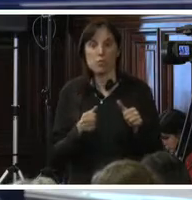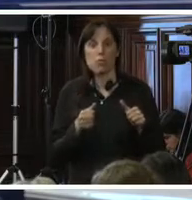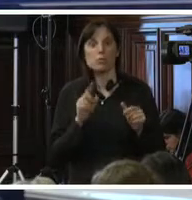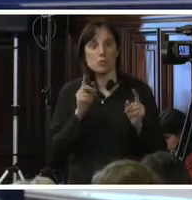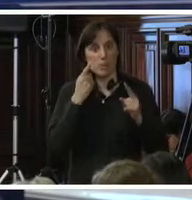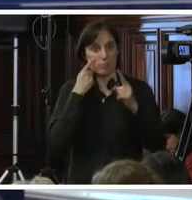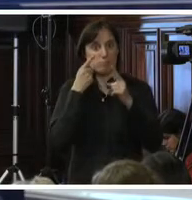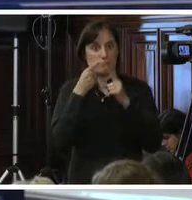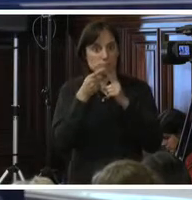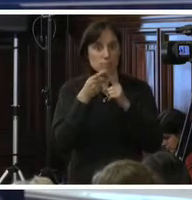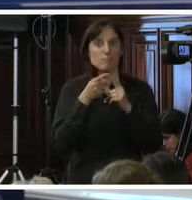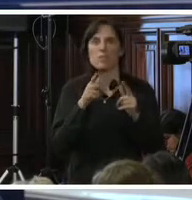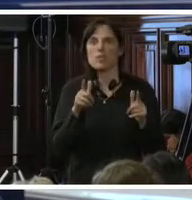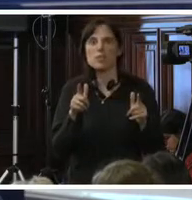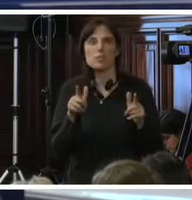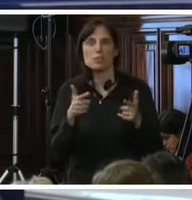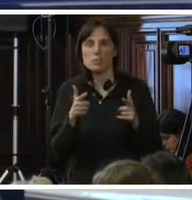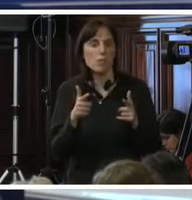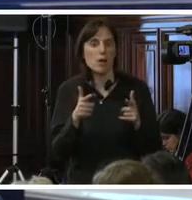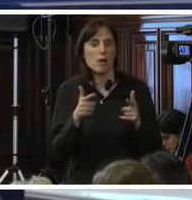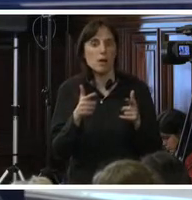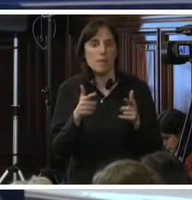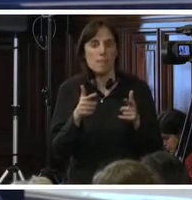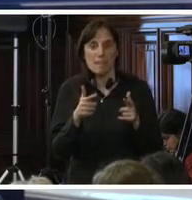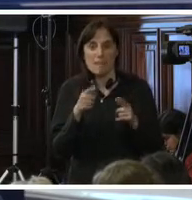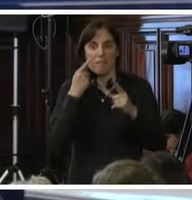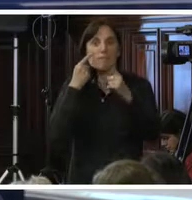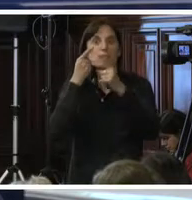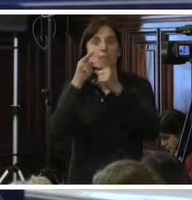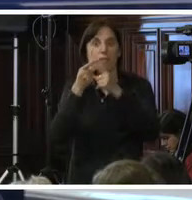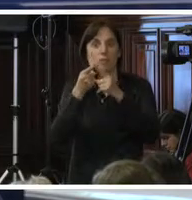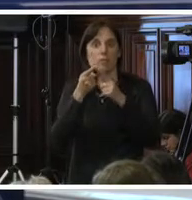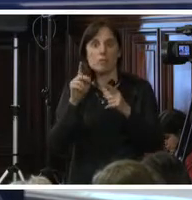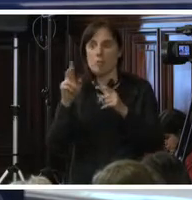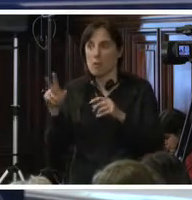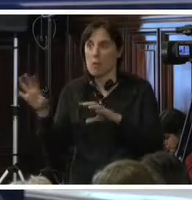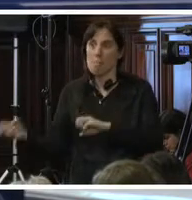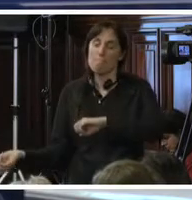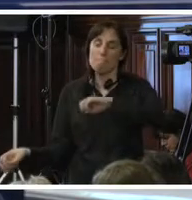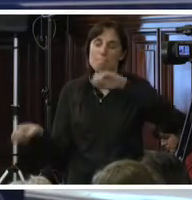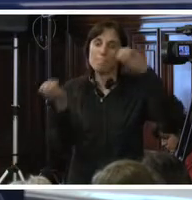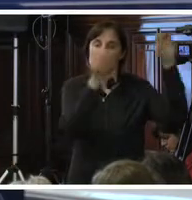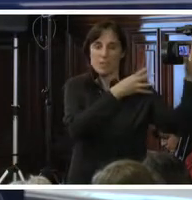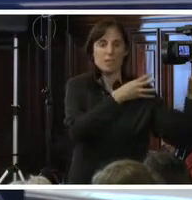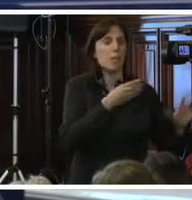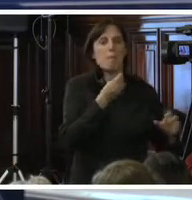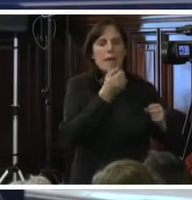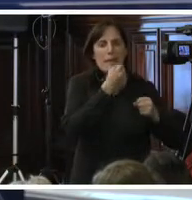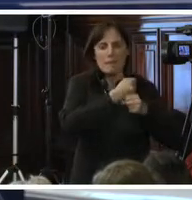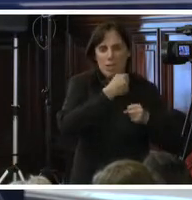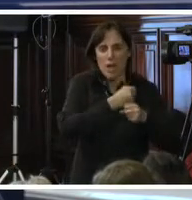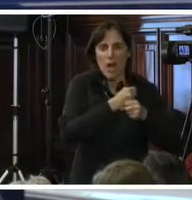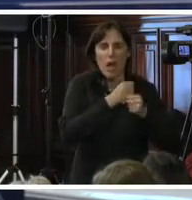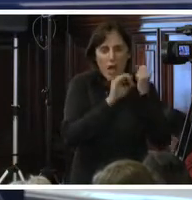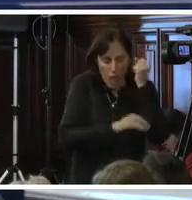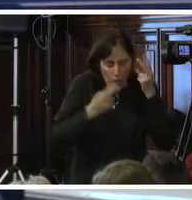finalidad. Si no hay, si no se caracteriza la finalidad de la explotación o de la exploración, sea para trabajo esclavo,